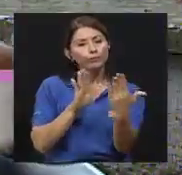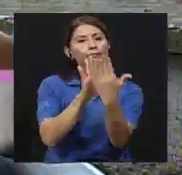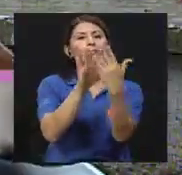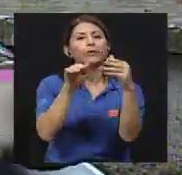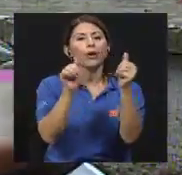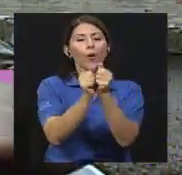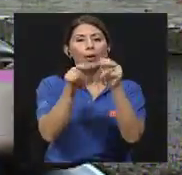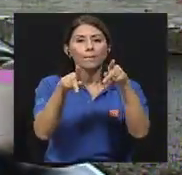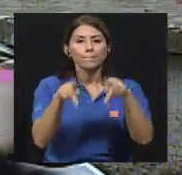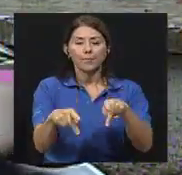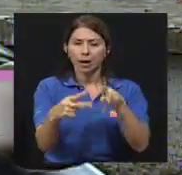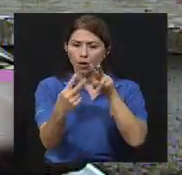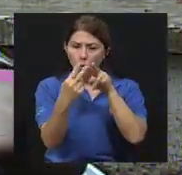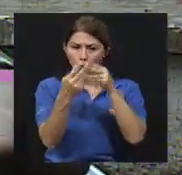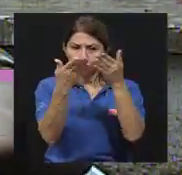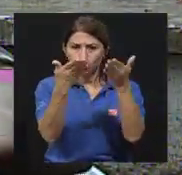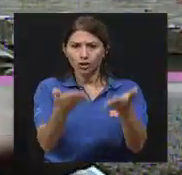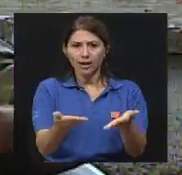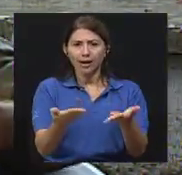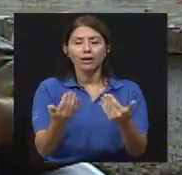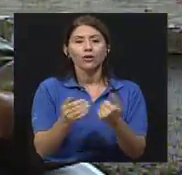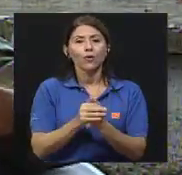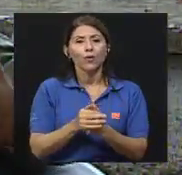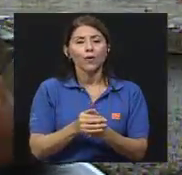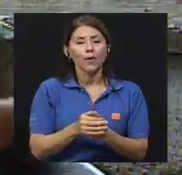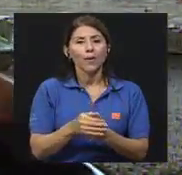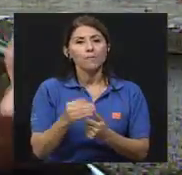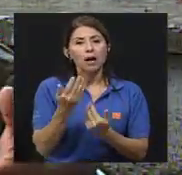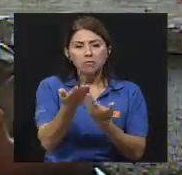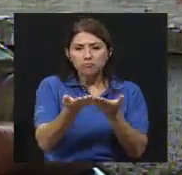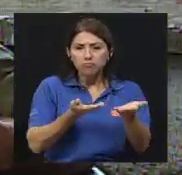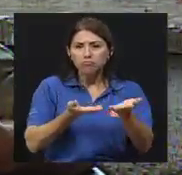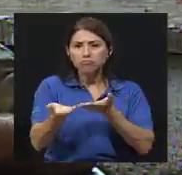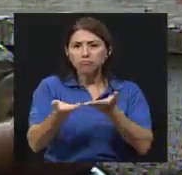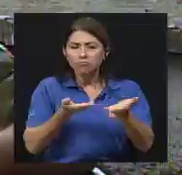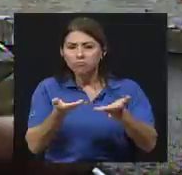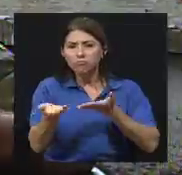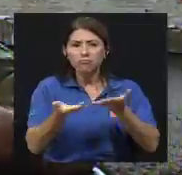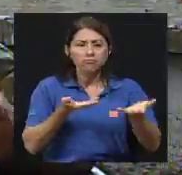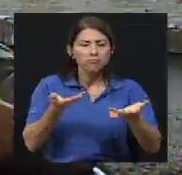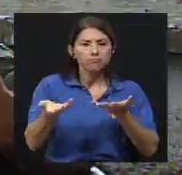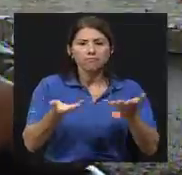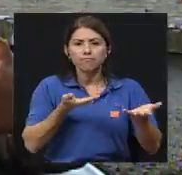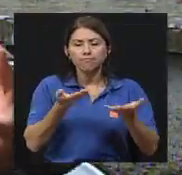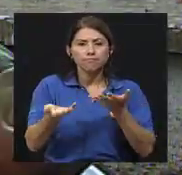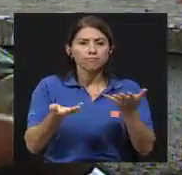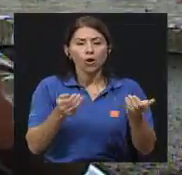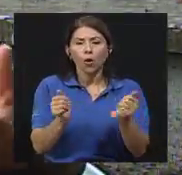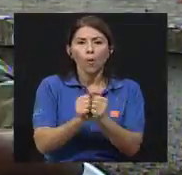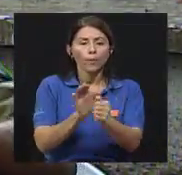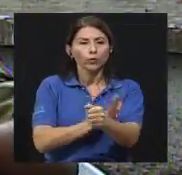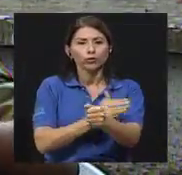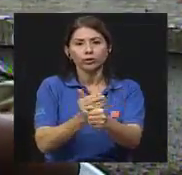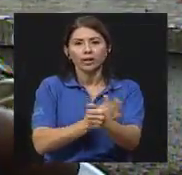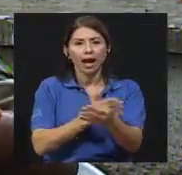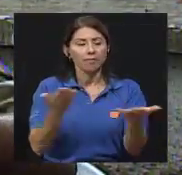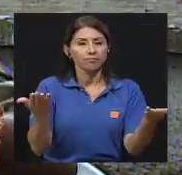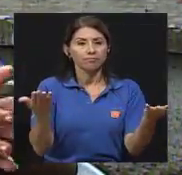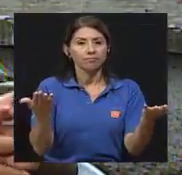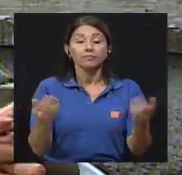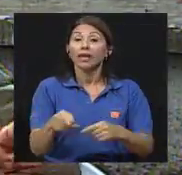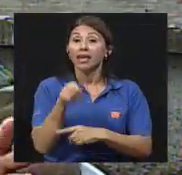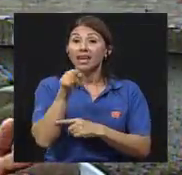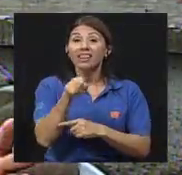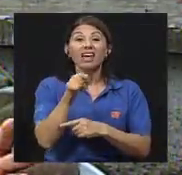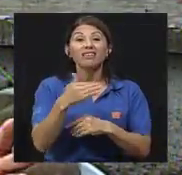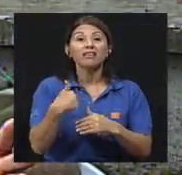paciente, para conocerlo, para interactuar con música, etc. Y